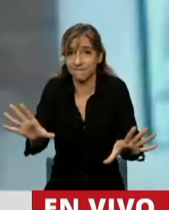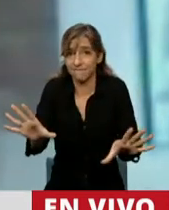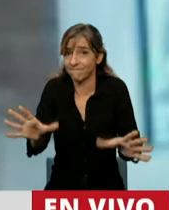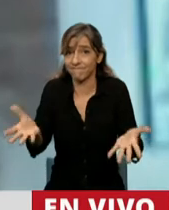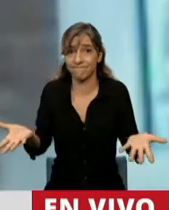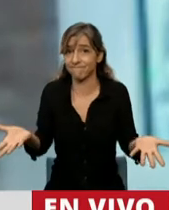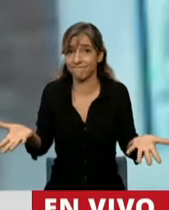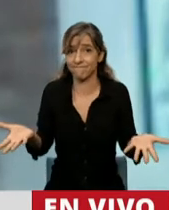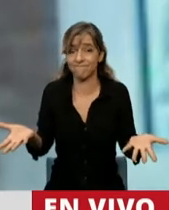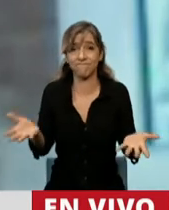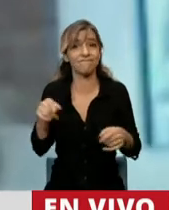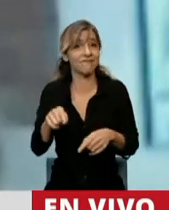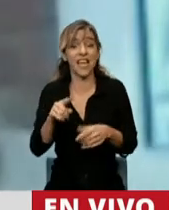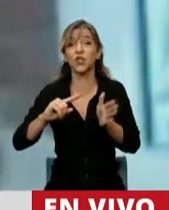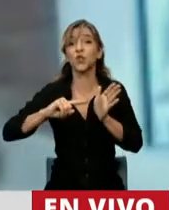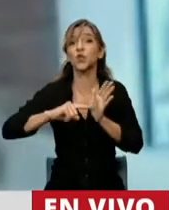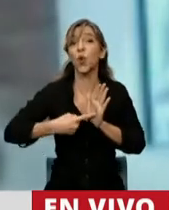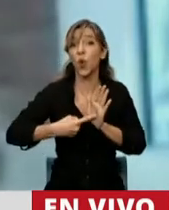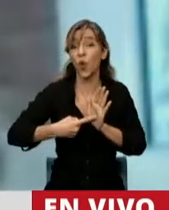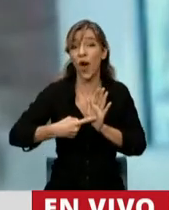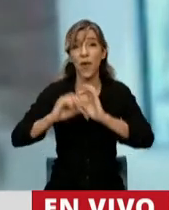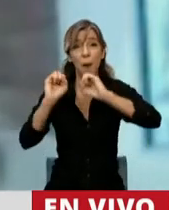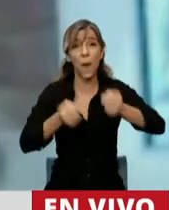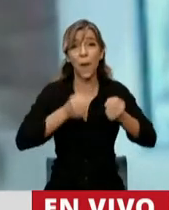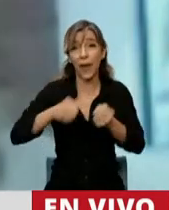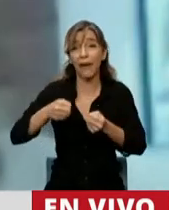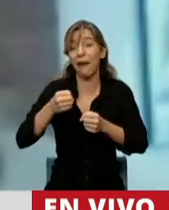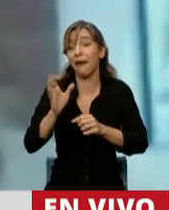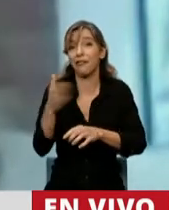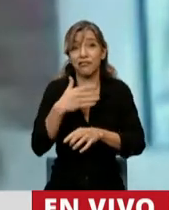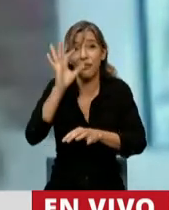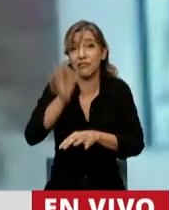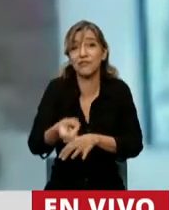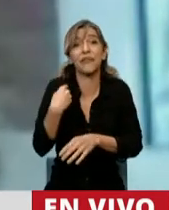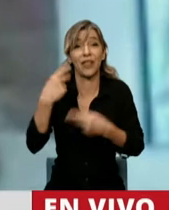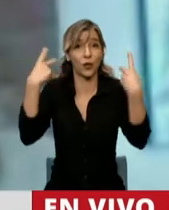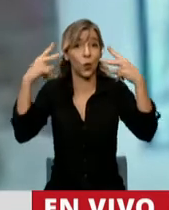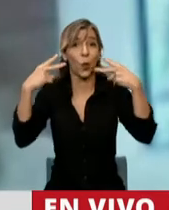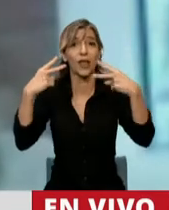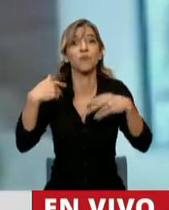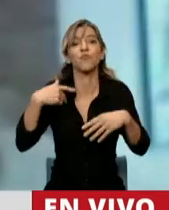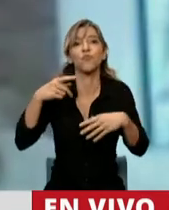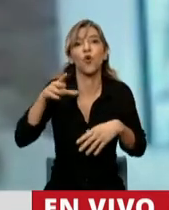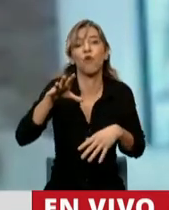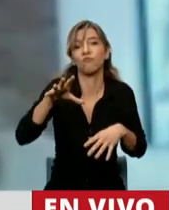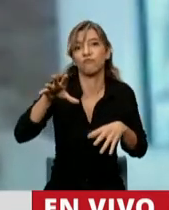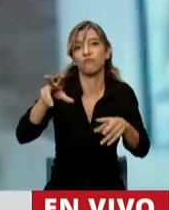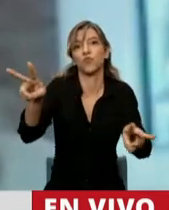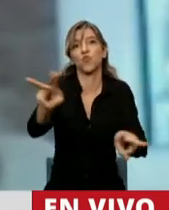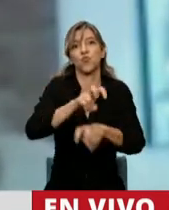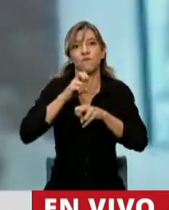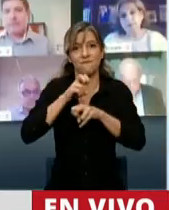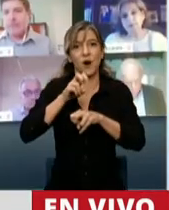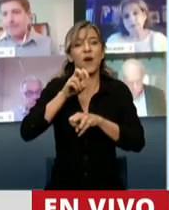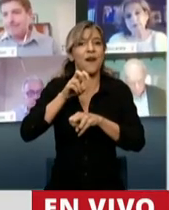diré que en nuestra ciudad más emblemática, que es Bariloche, el turismo aporta el 43,6% del Producto Bruto y el 47%